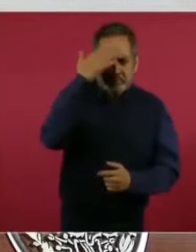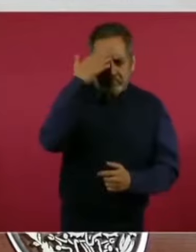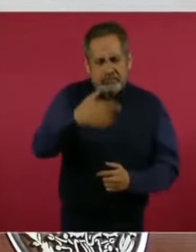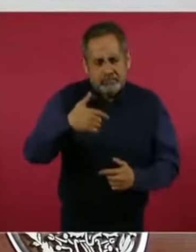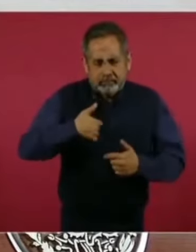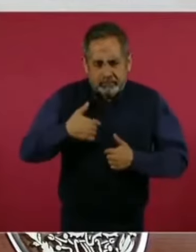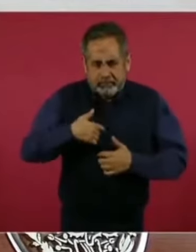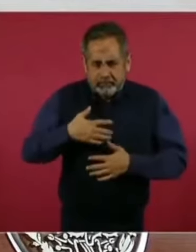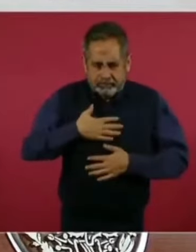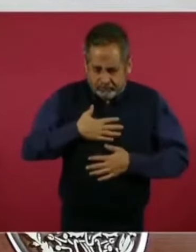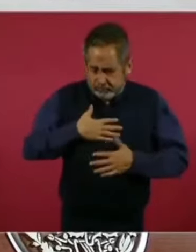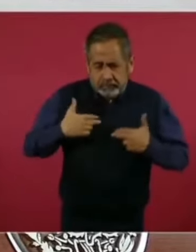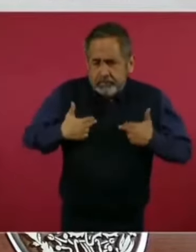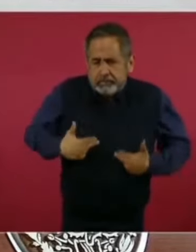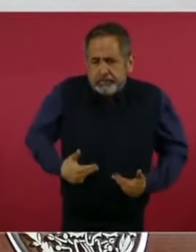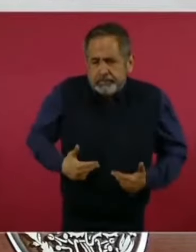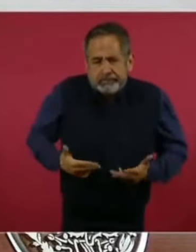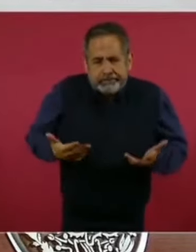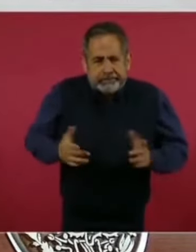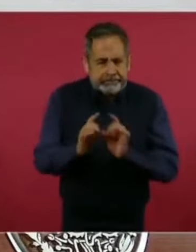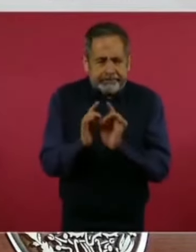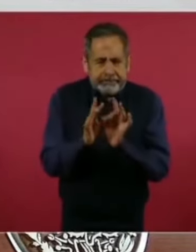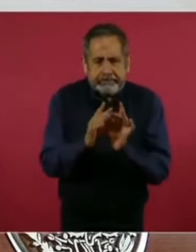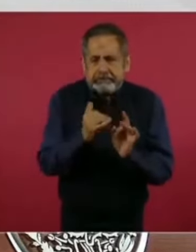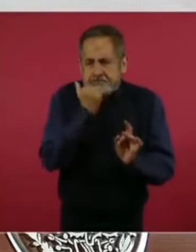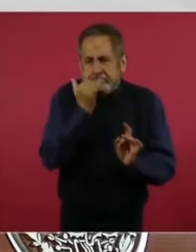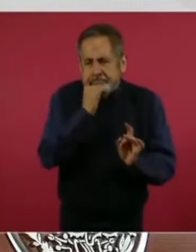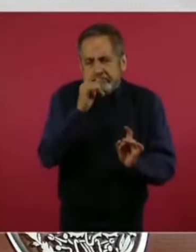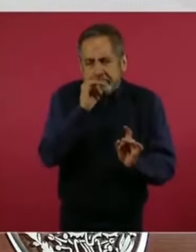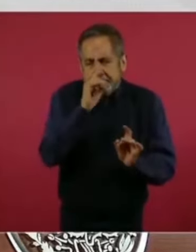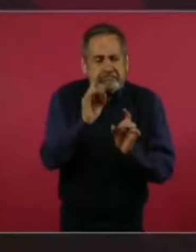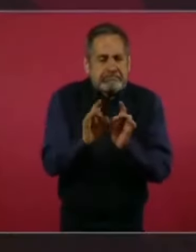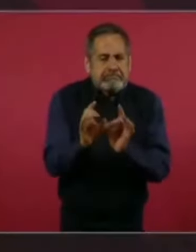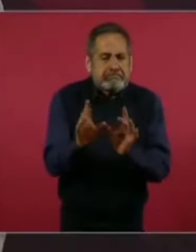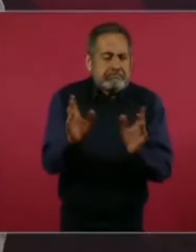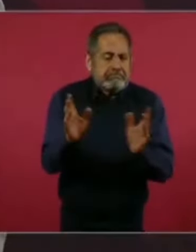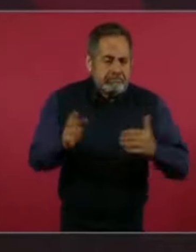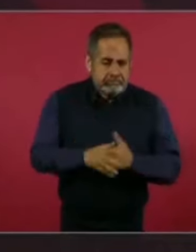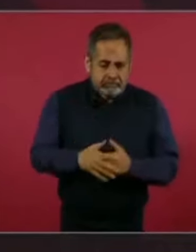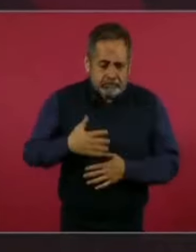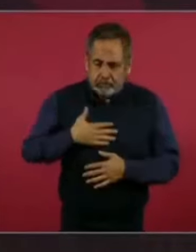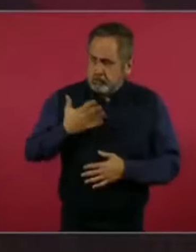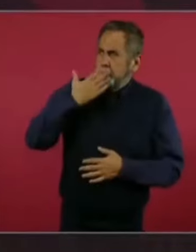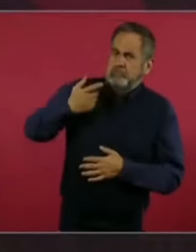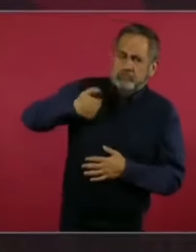no somos dioses,